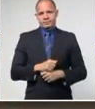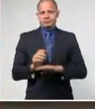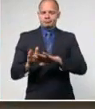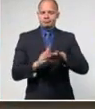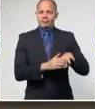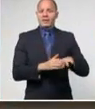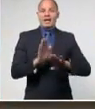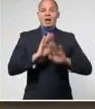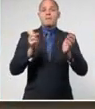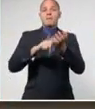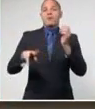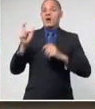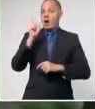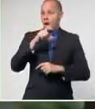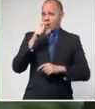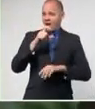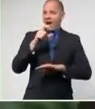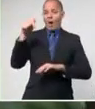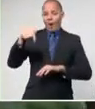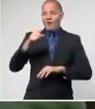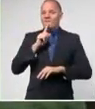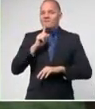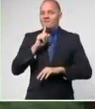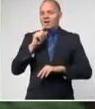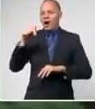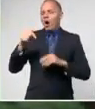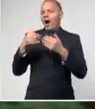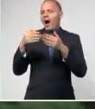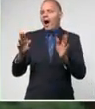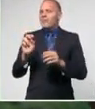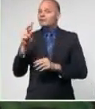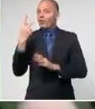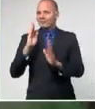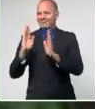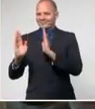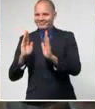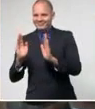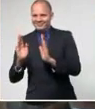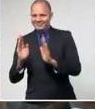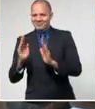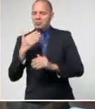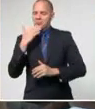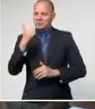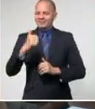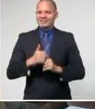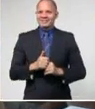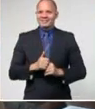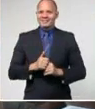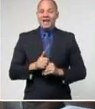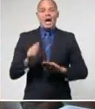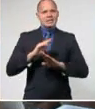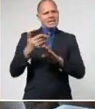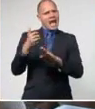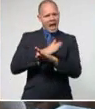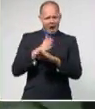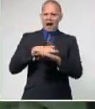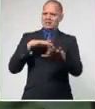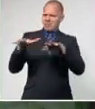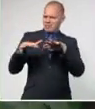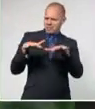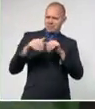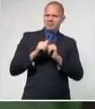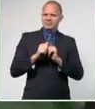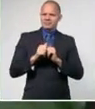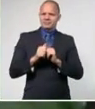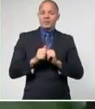es una de las provincias que pasó este viernes a la fase 2 del plan post-COVID-19, un reto para el que se prepararon con antelación.